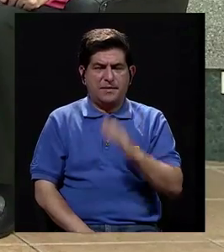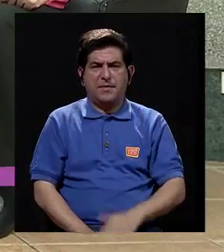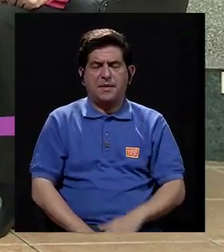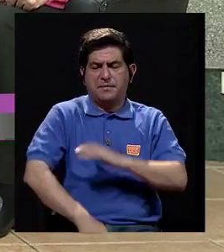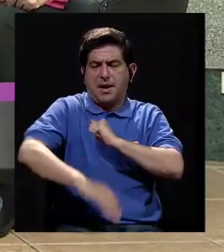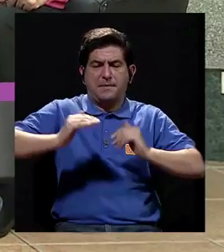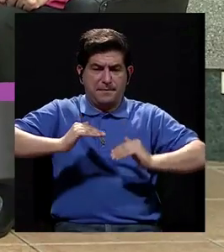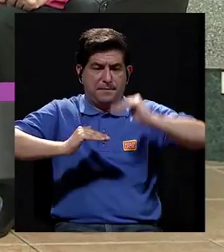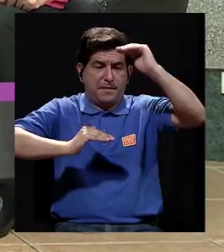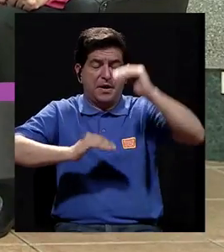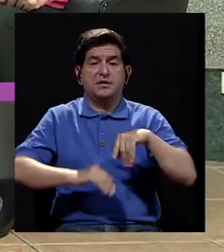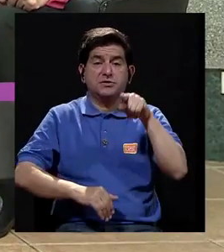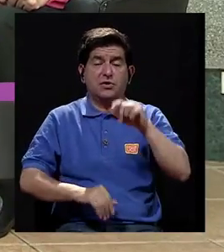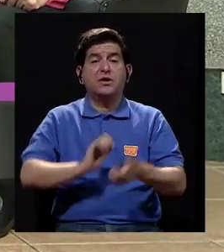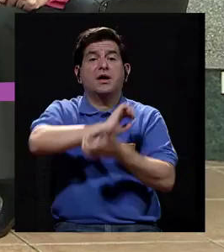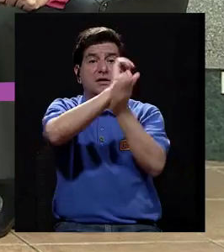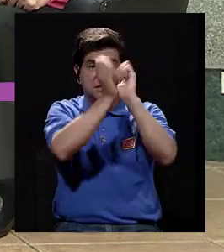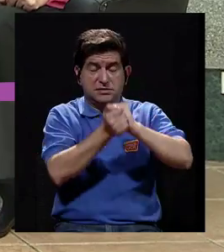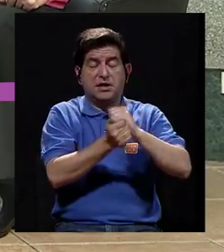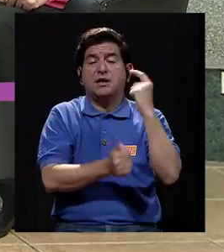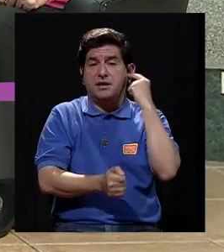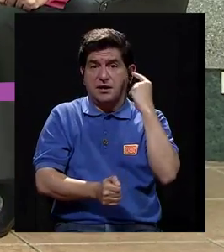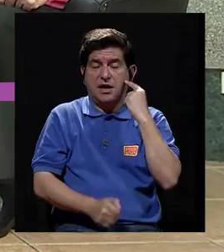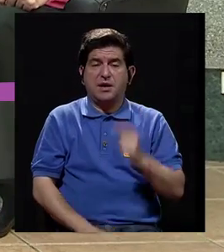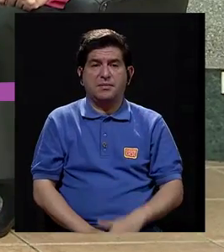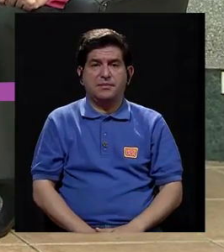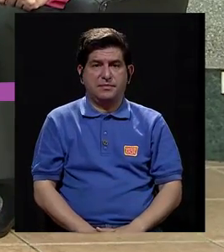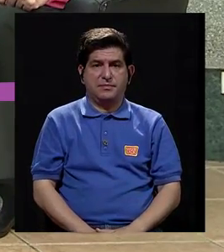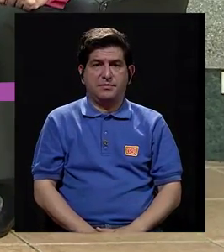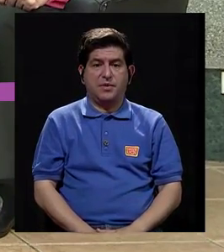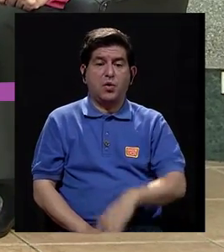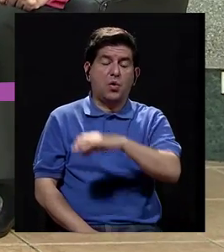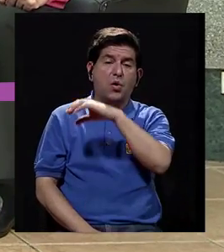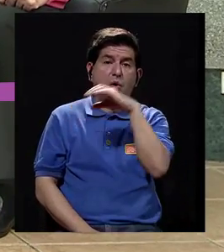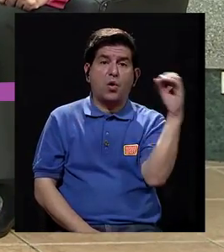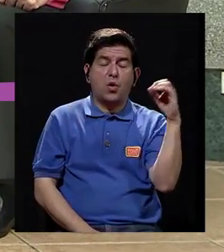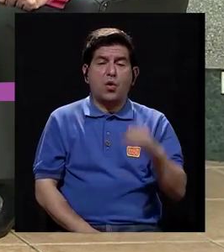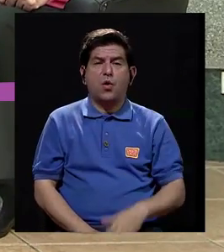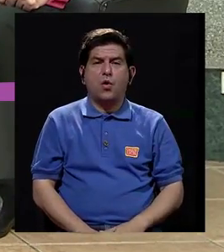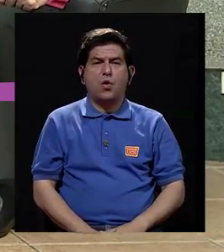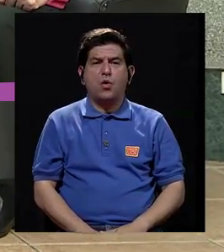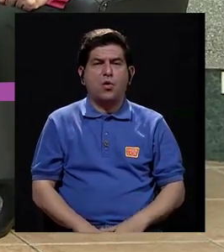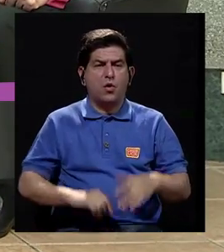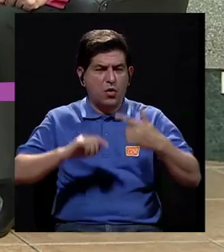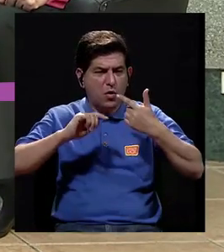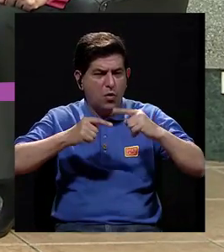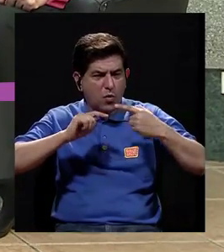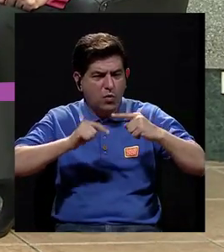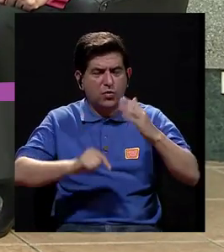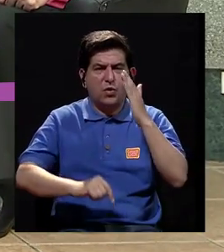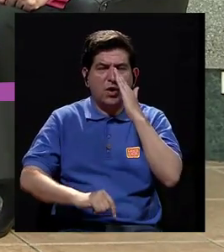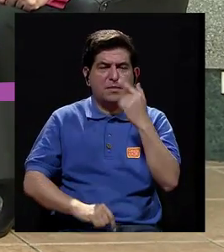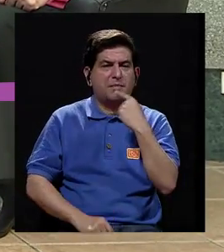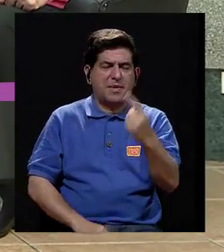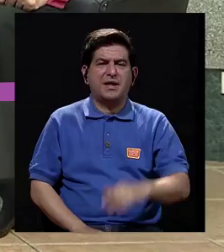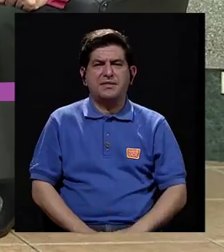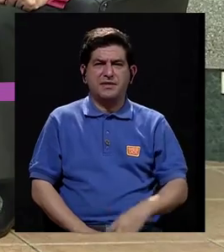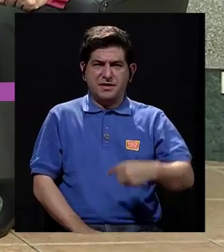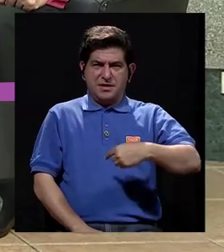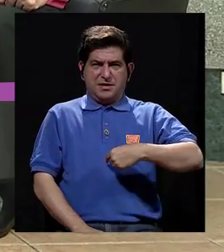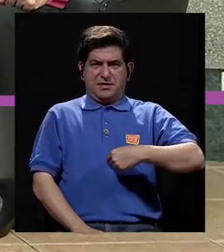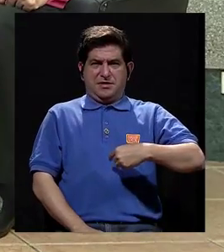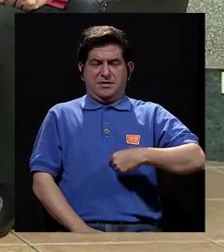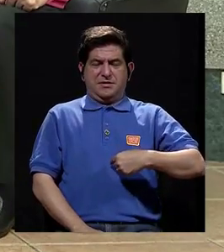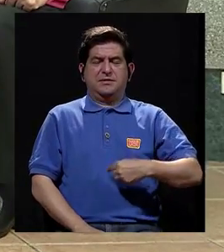mamá la presión alta produce esa alteración en el oído, produce ese pitillo. O un dolor como la mamá dice que tiene como